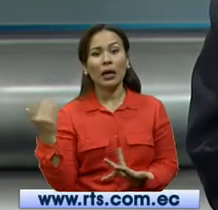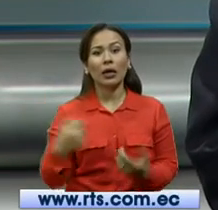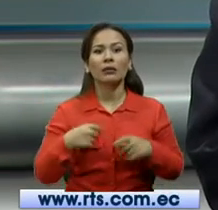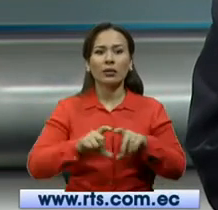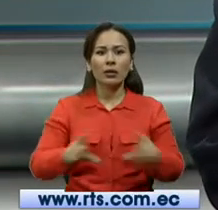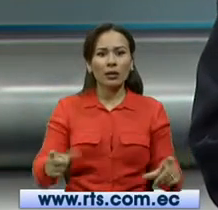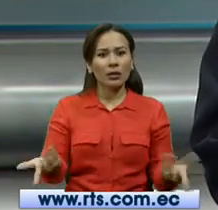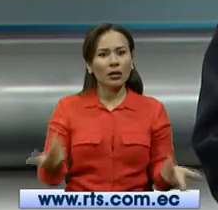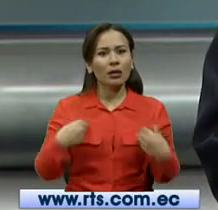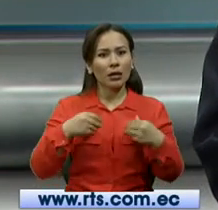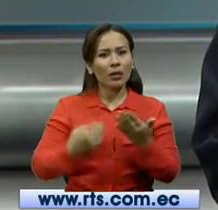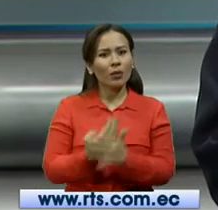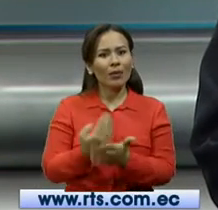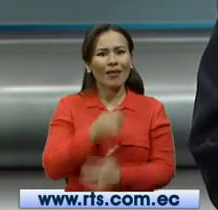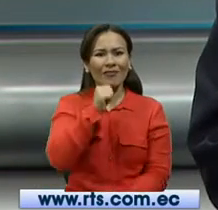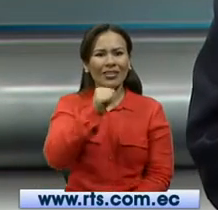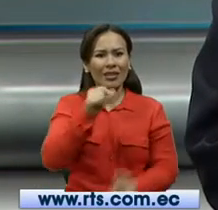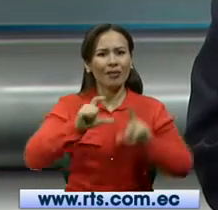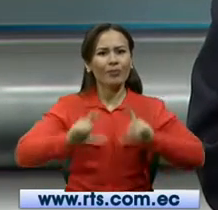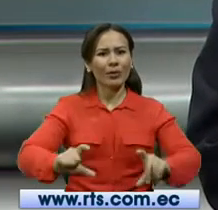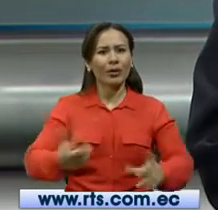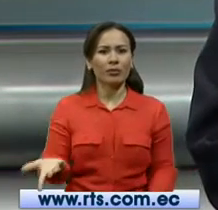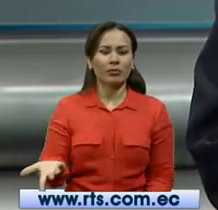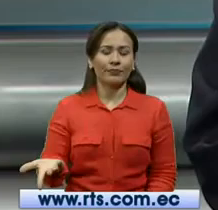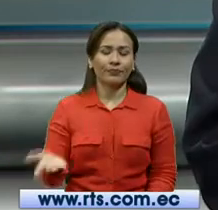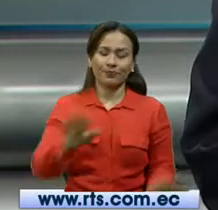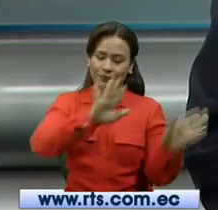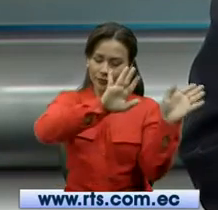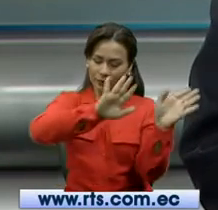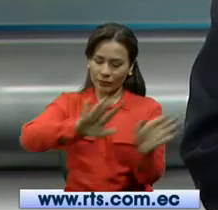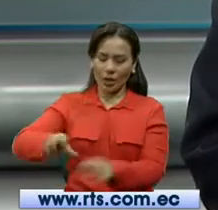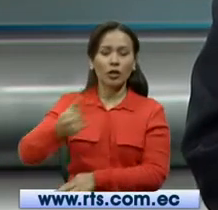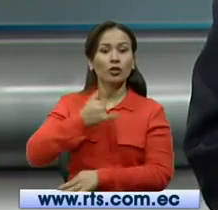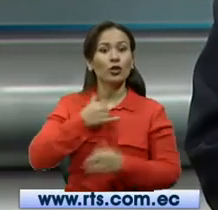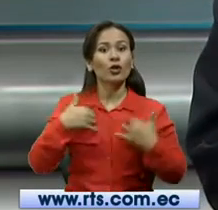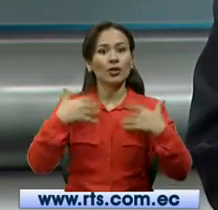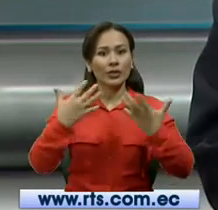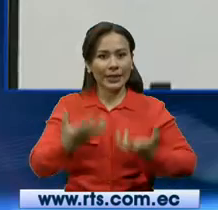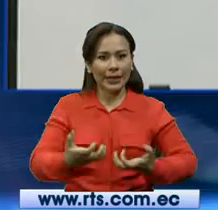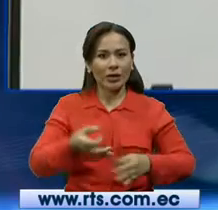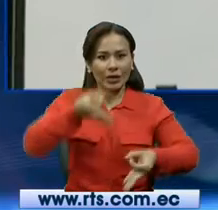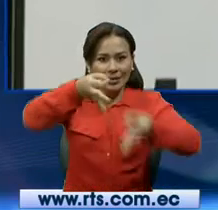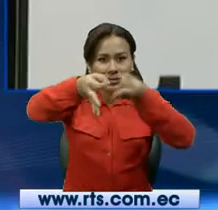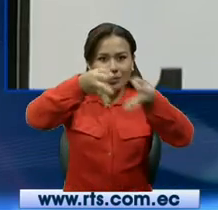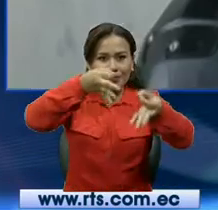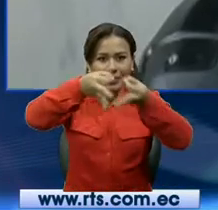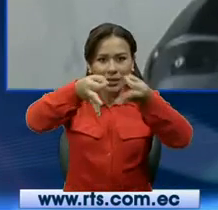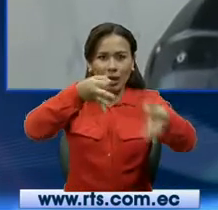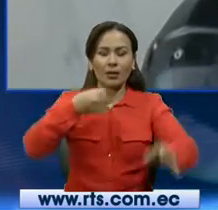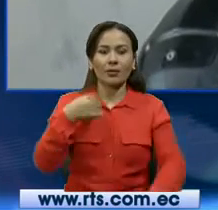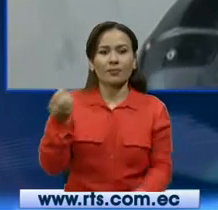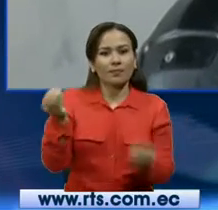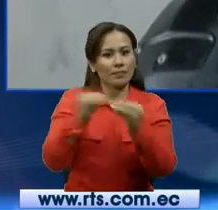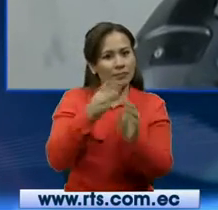matricular sus vehículos a falta de placas. Por otro lado, yo quisiera explicar bien la situación